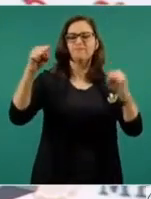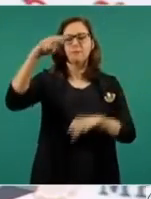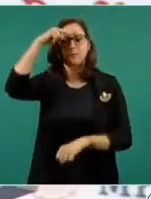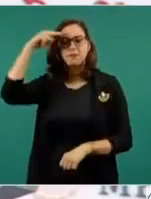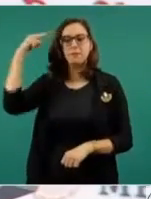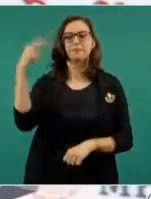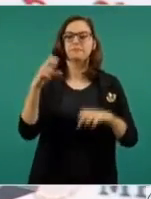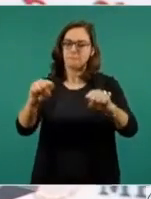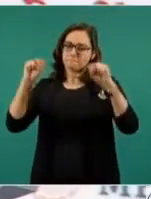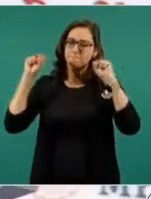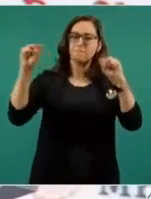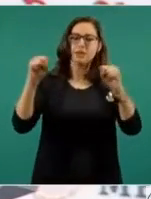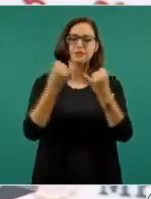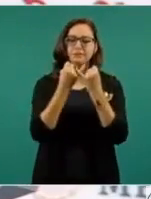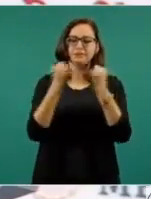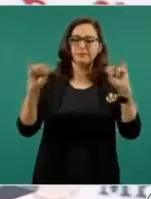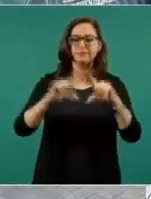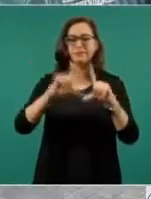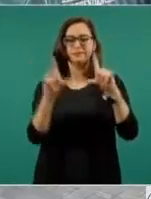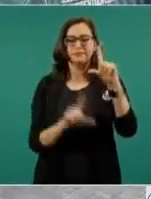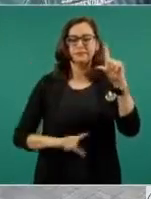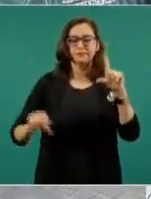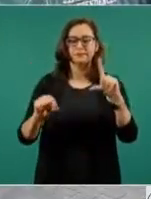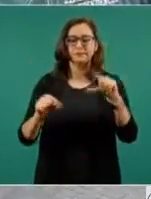viva la independencia nacional! Muchas gracias.